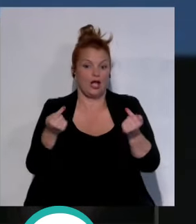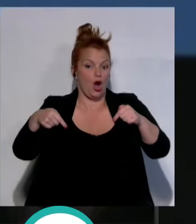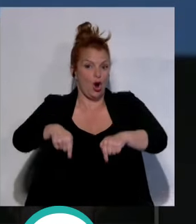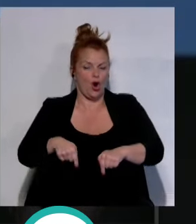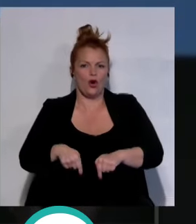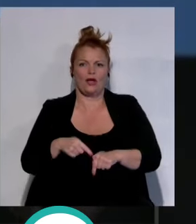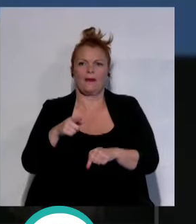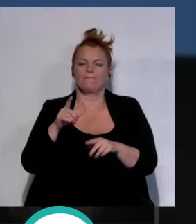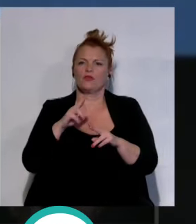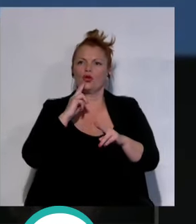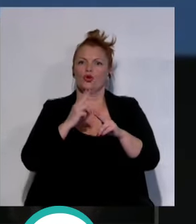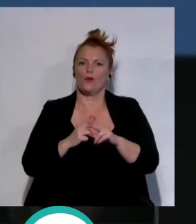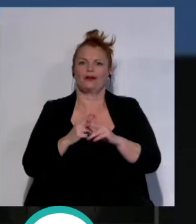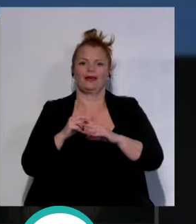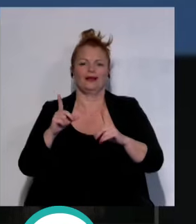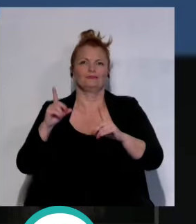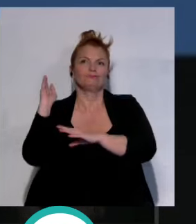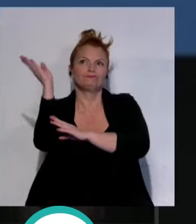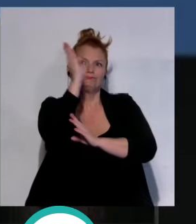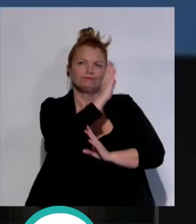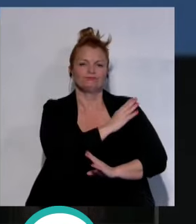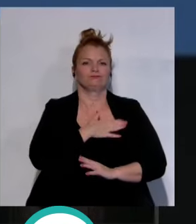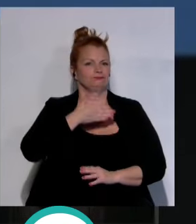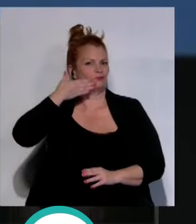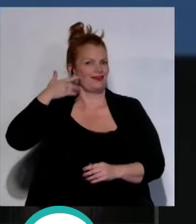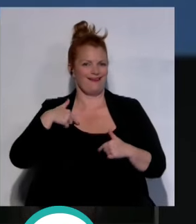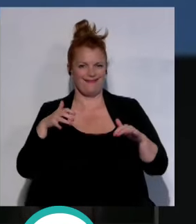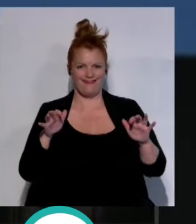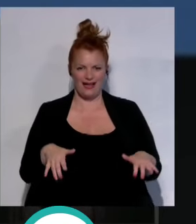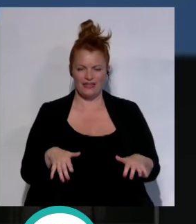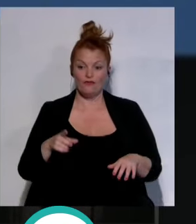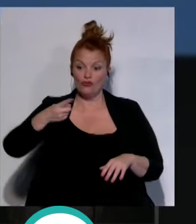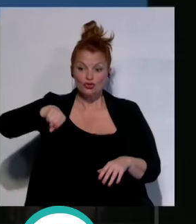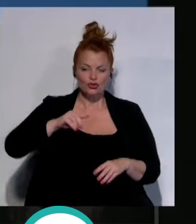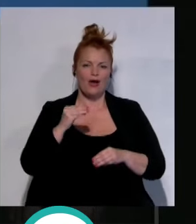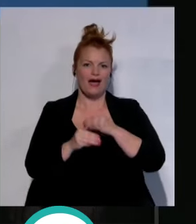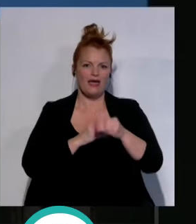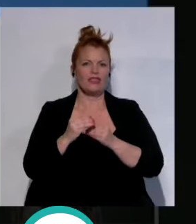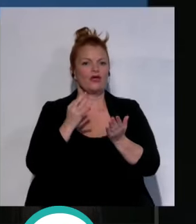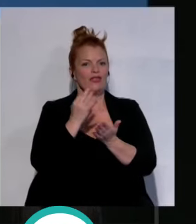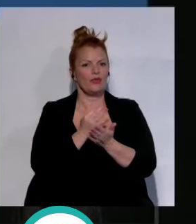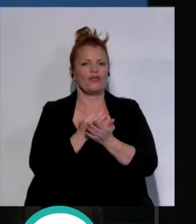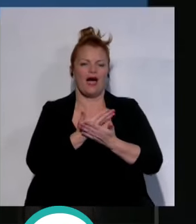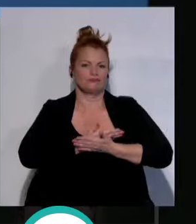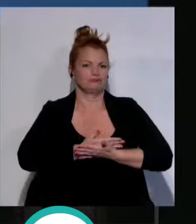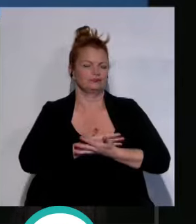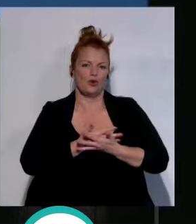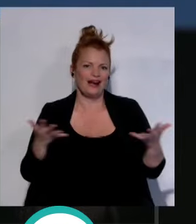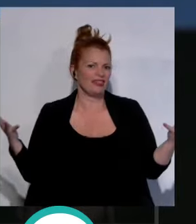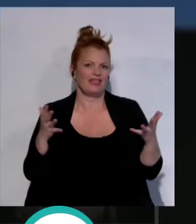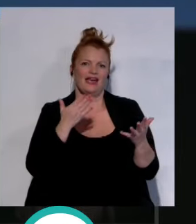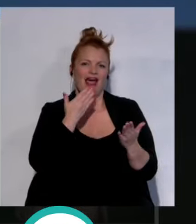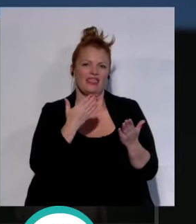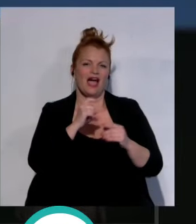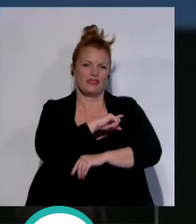que habéis llevado el nombre de la ciudad de Cádiz por todo el mundo sois vosotros los que hacéis la ciudad grande a través del deporte